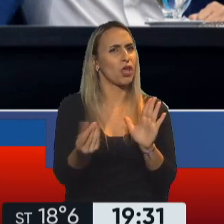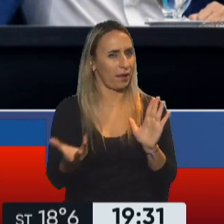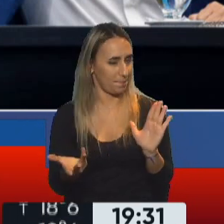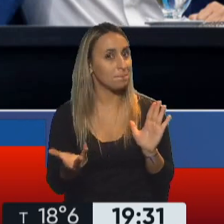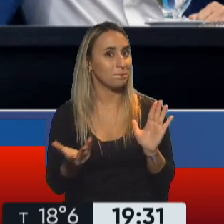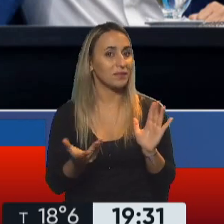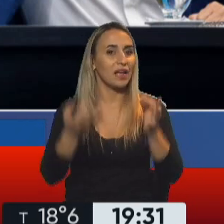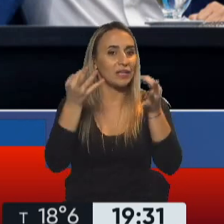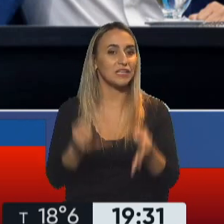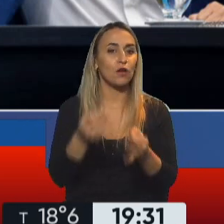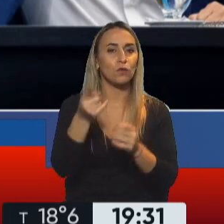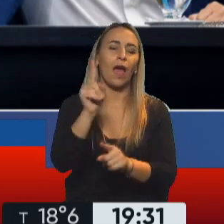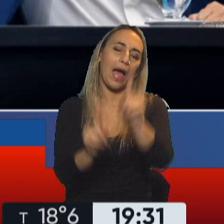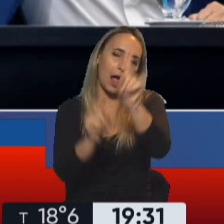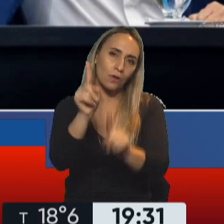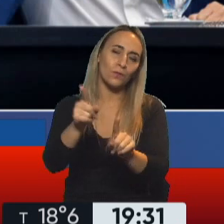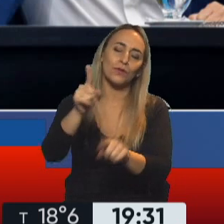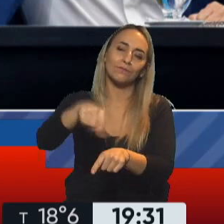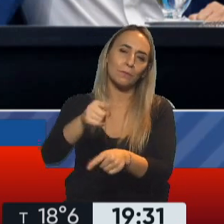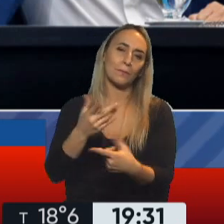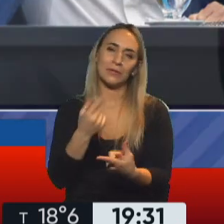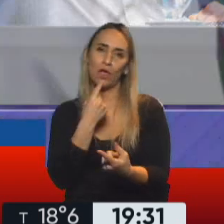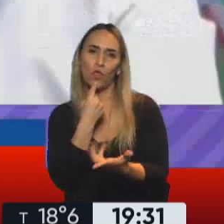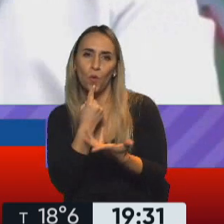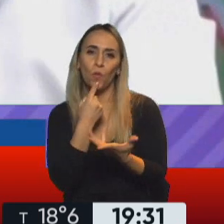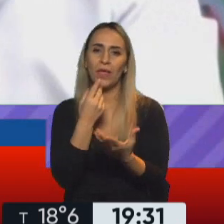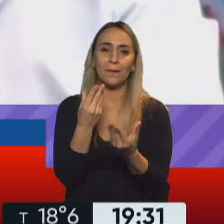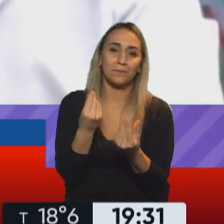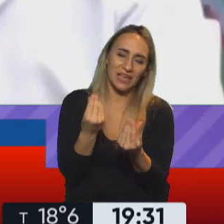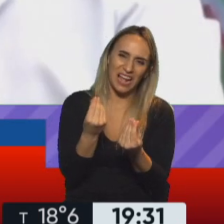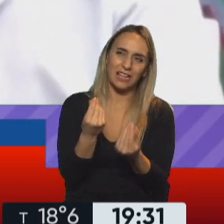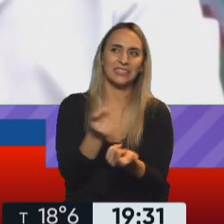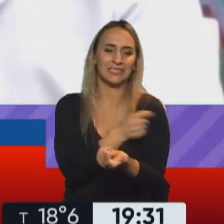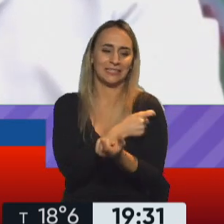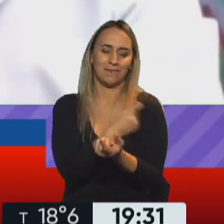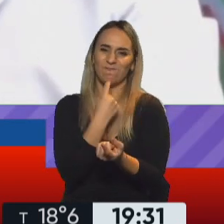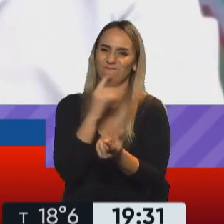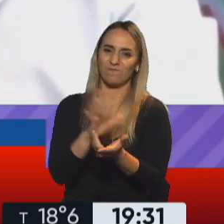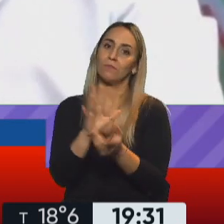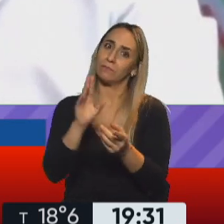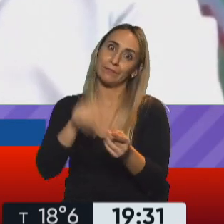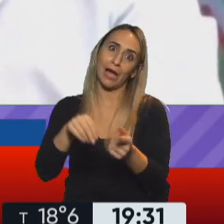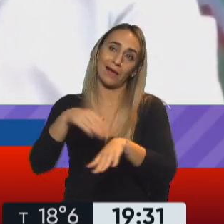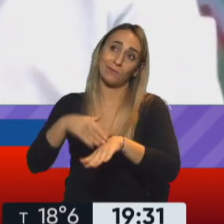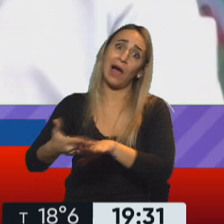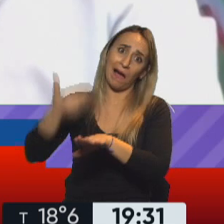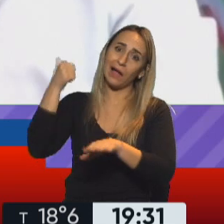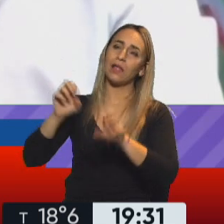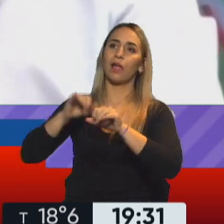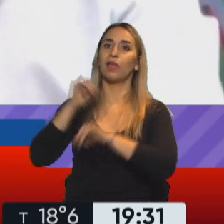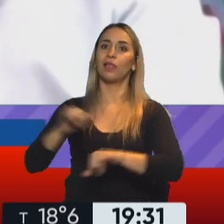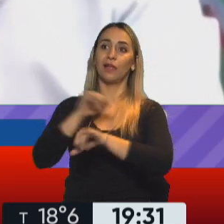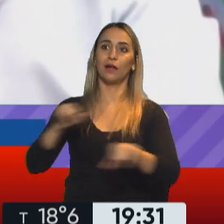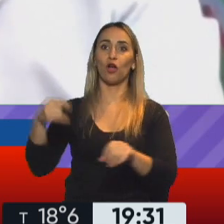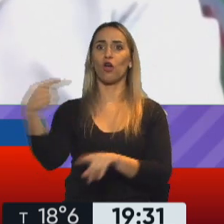todavía debe tener alguna miedo, algún cuidado con la vacuna, sobre todo después de la campaña antivacuna que se ha desplegado, sobre todo a final del año